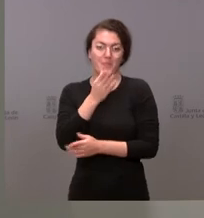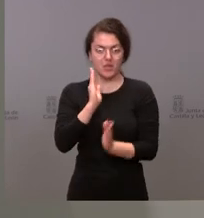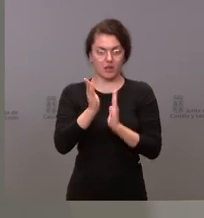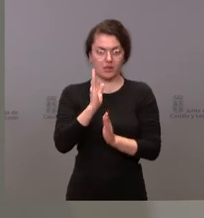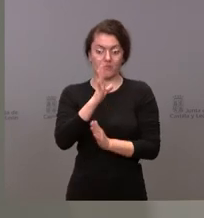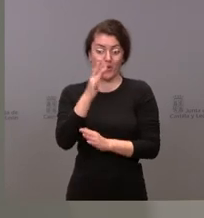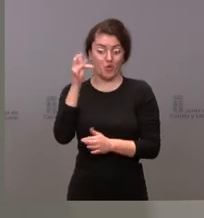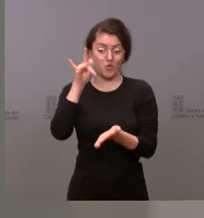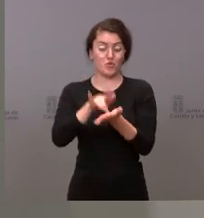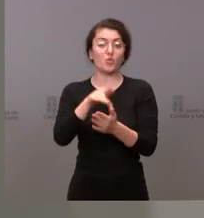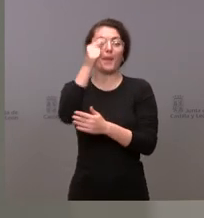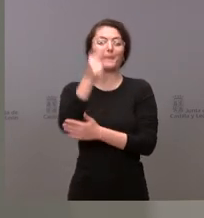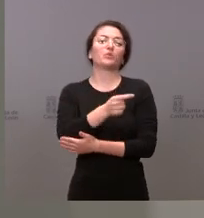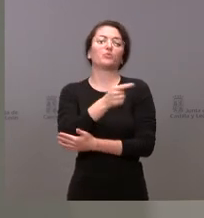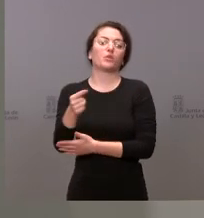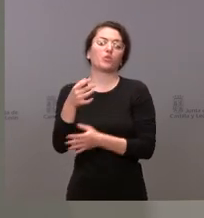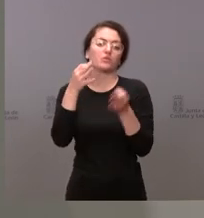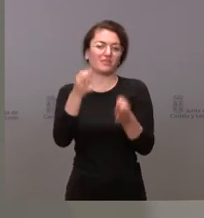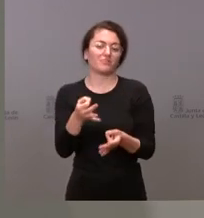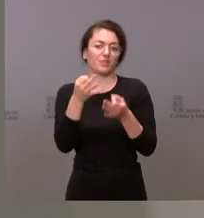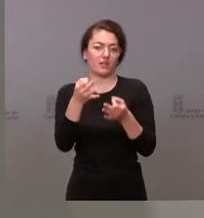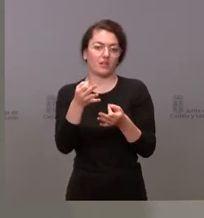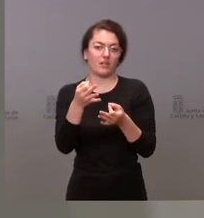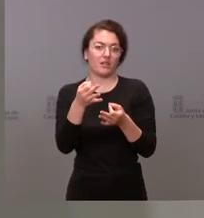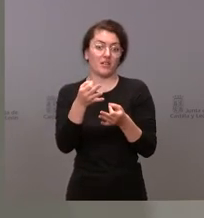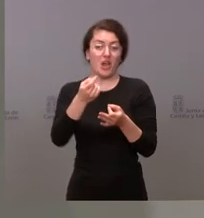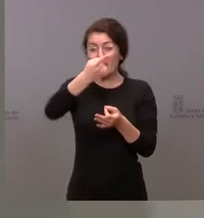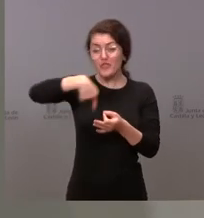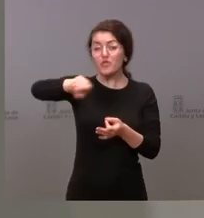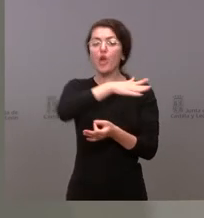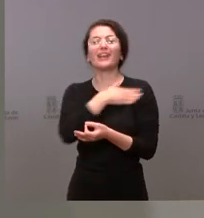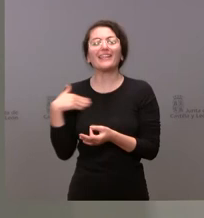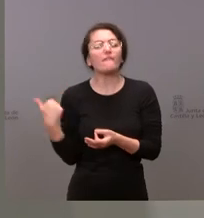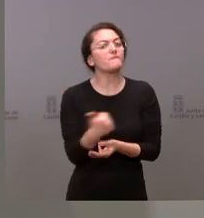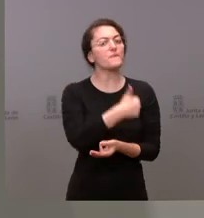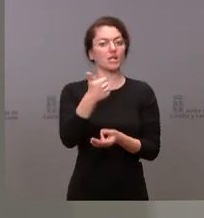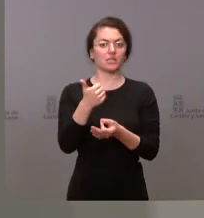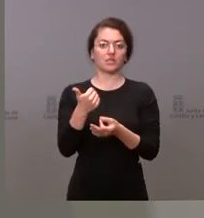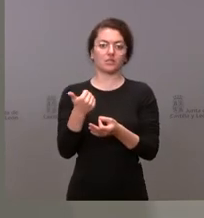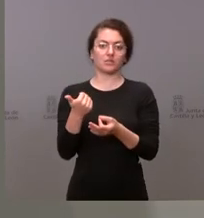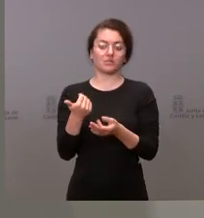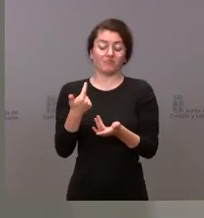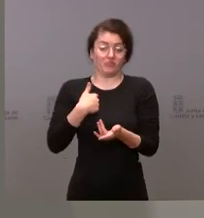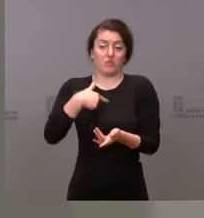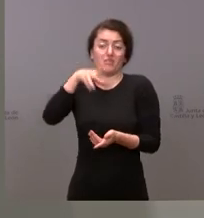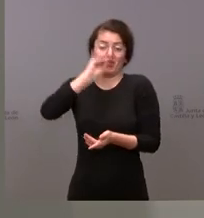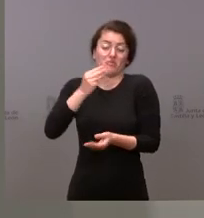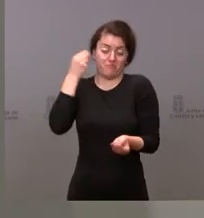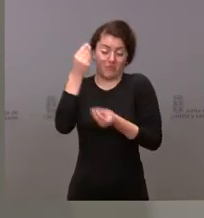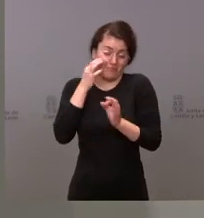todo el mundo querría más y yo lo entiendo me parece razonable incluso las provincias